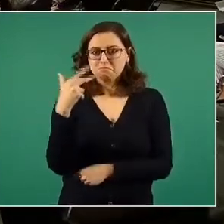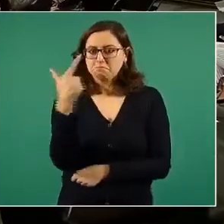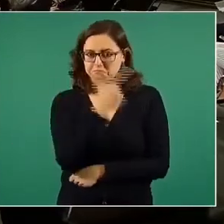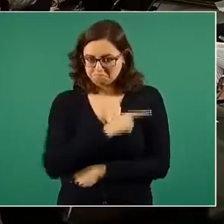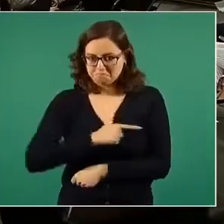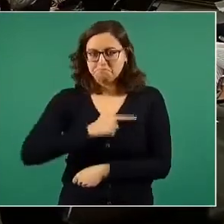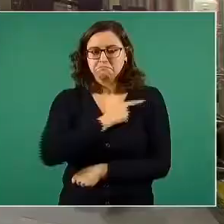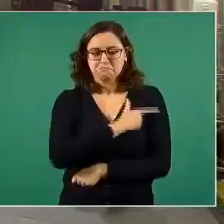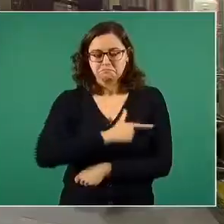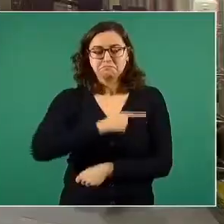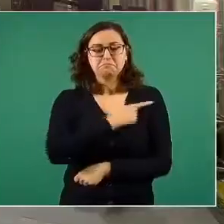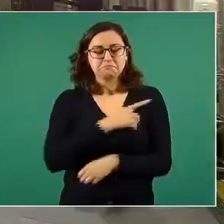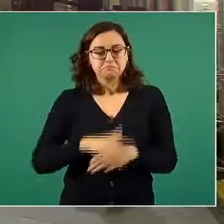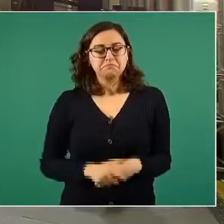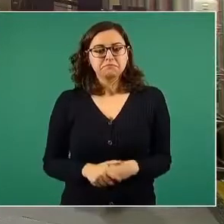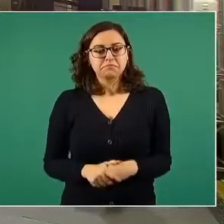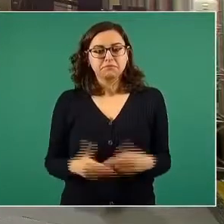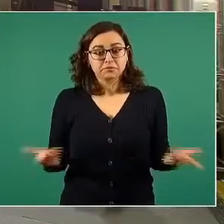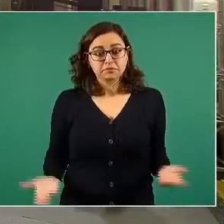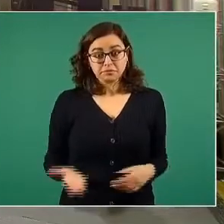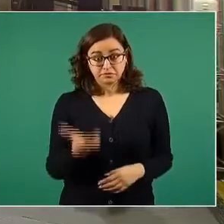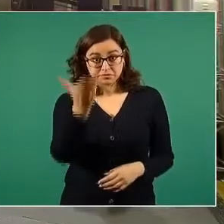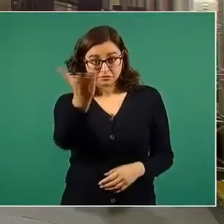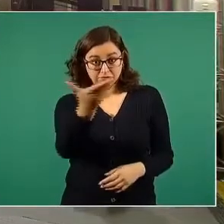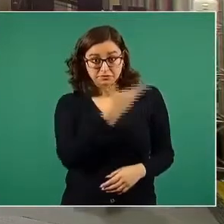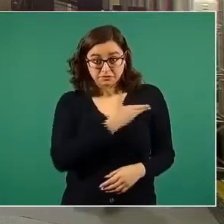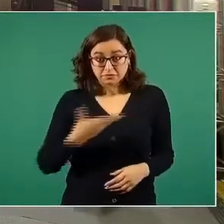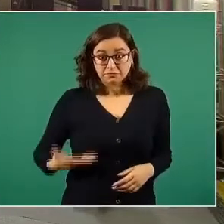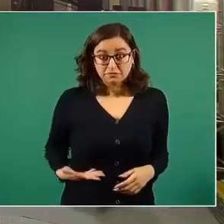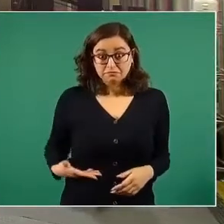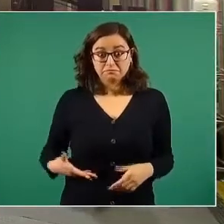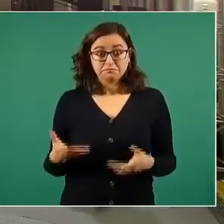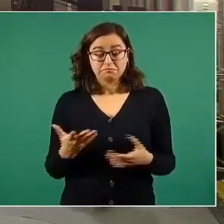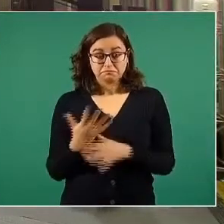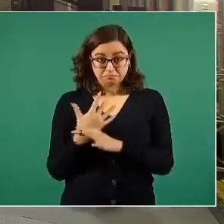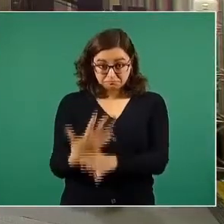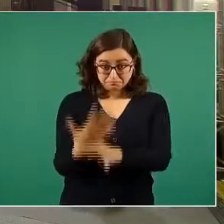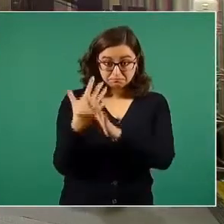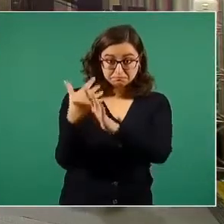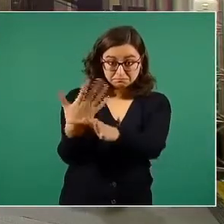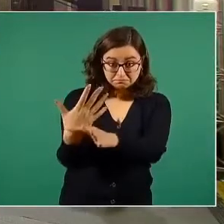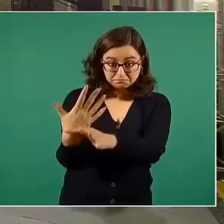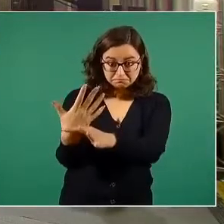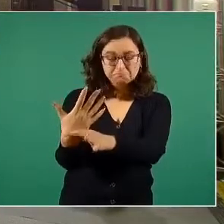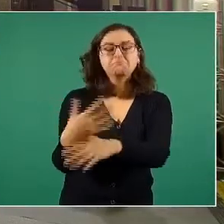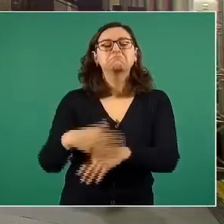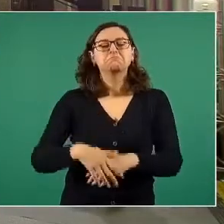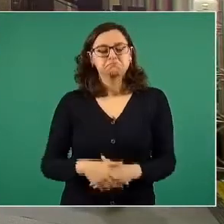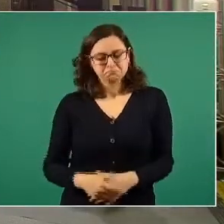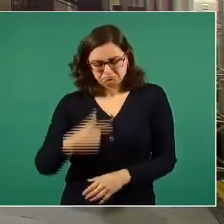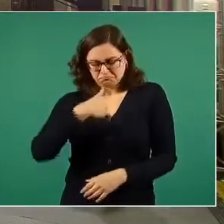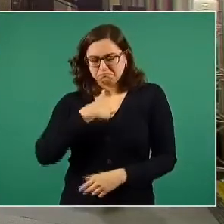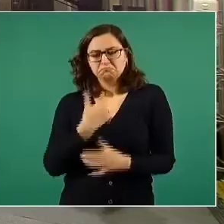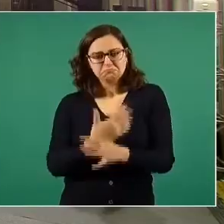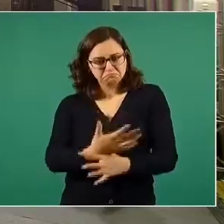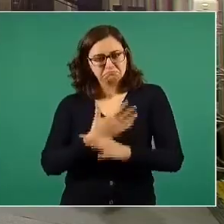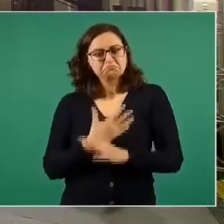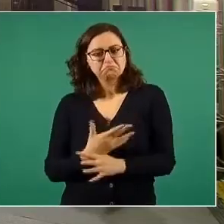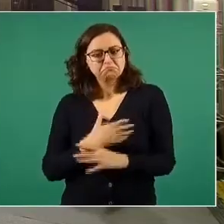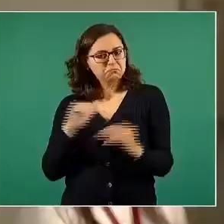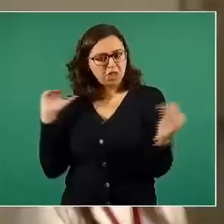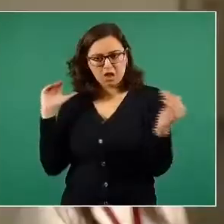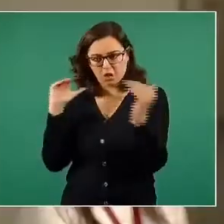decir que justamente lo que ha dicho el presidente de la República es algo que comparto en lo general